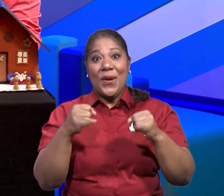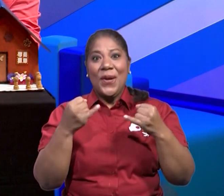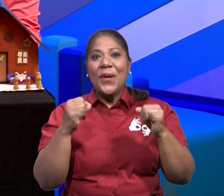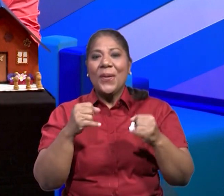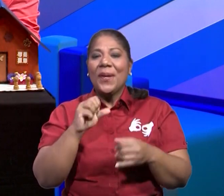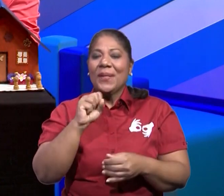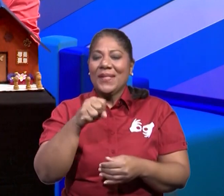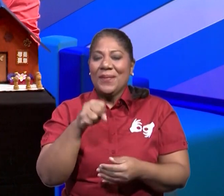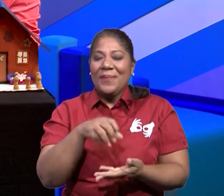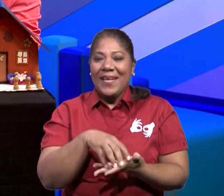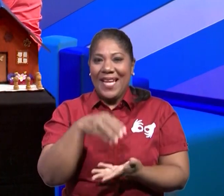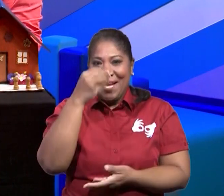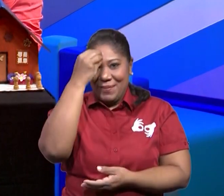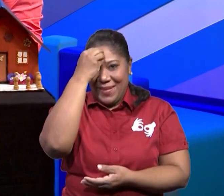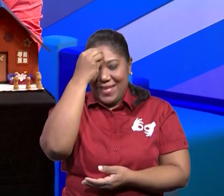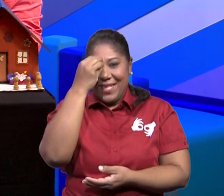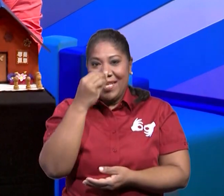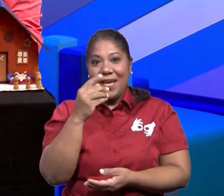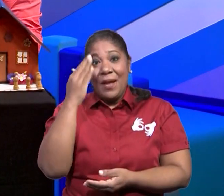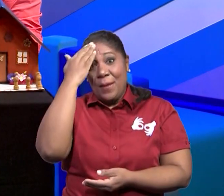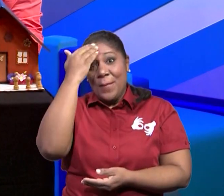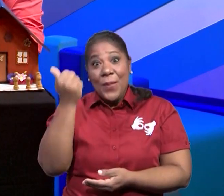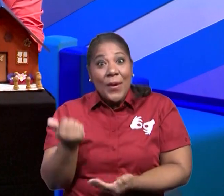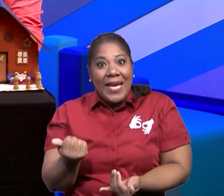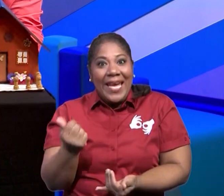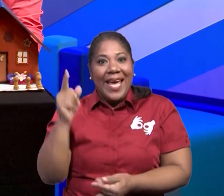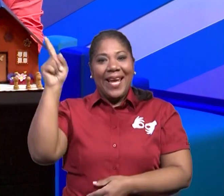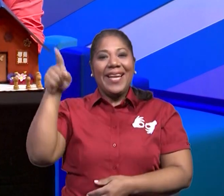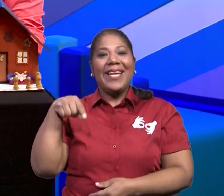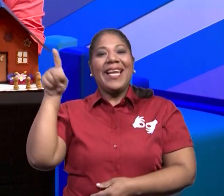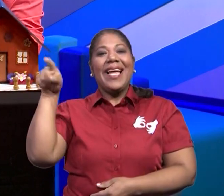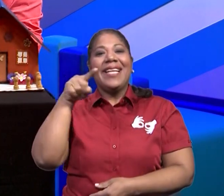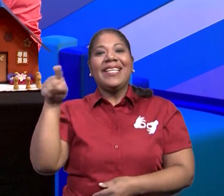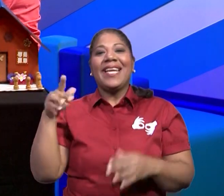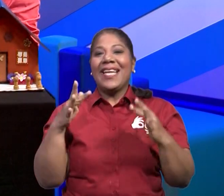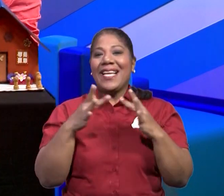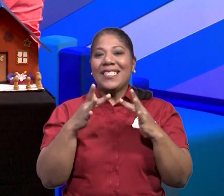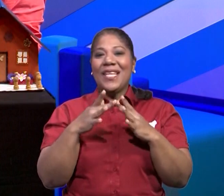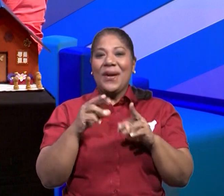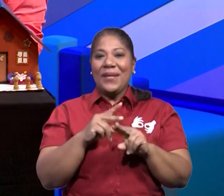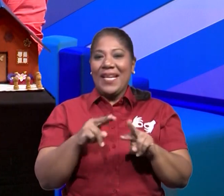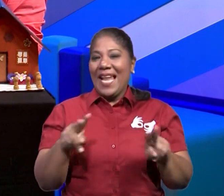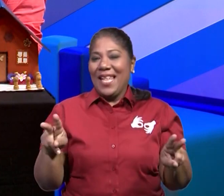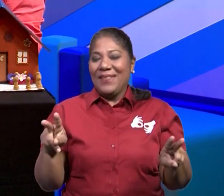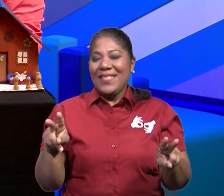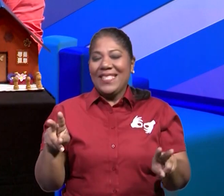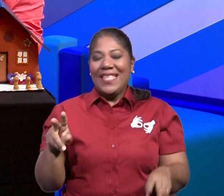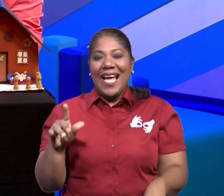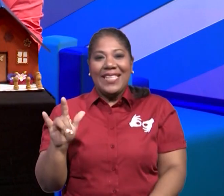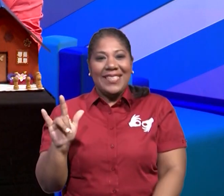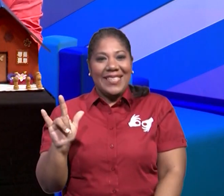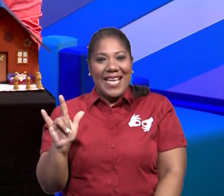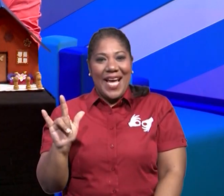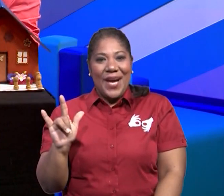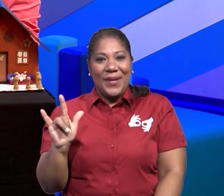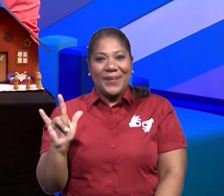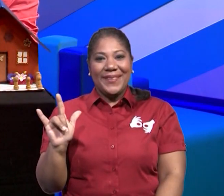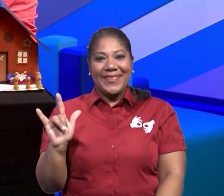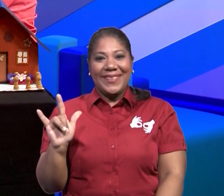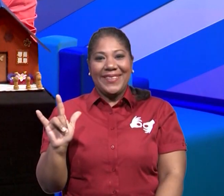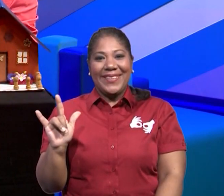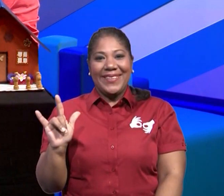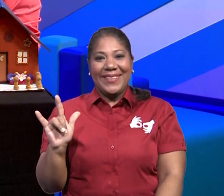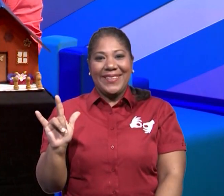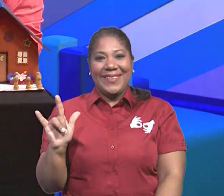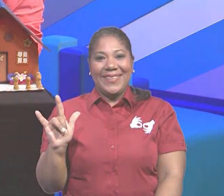aprendemos. ¿Por qué? La estrella se conecta con... Con la diversidad. Hasta luego.